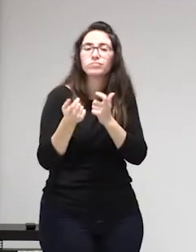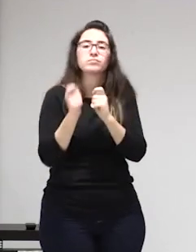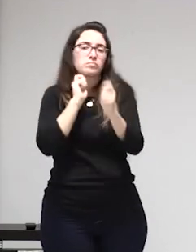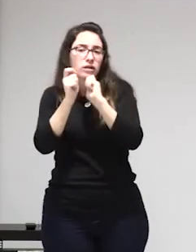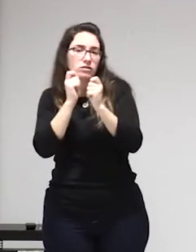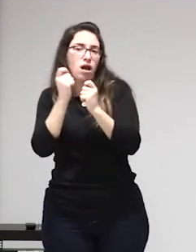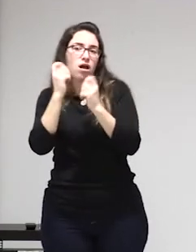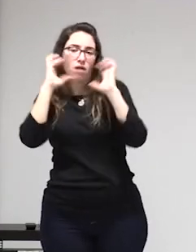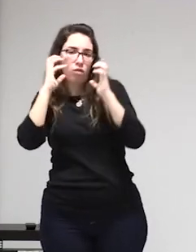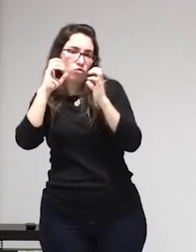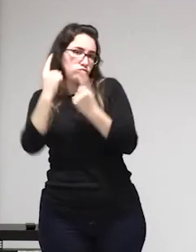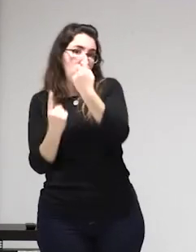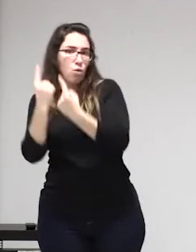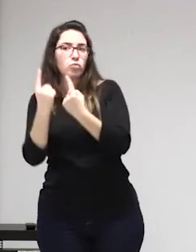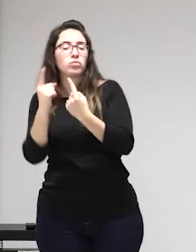trabajadora